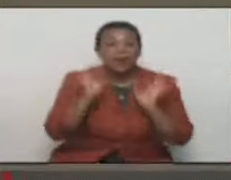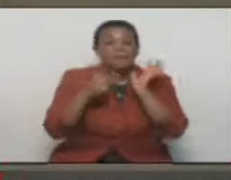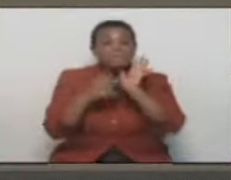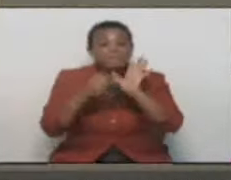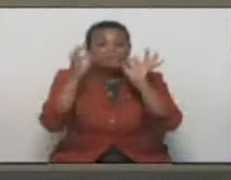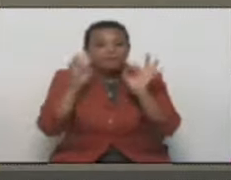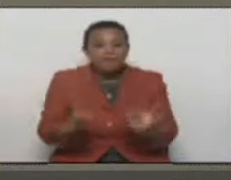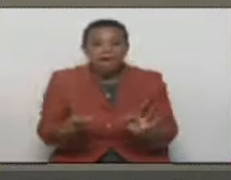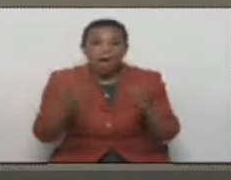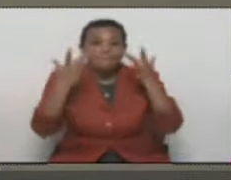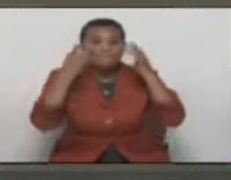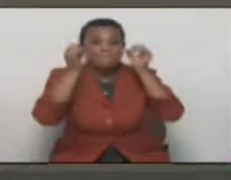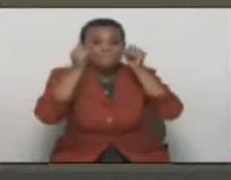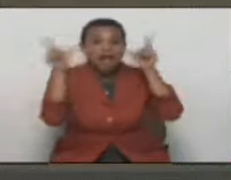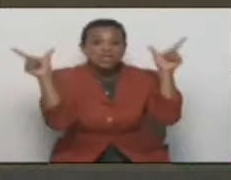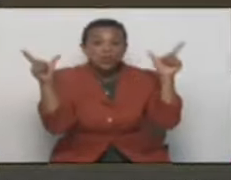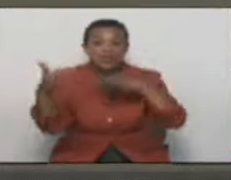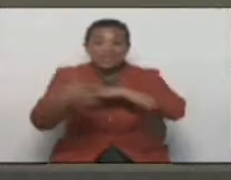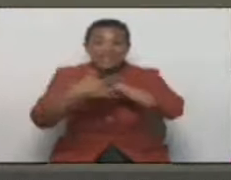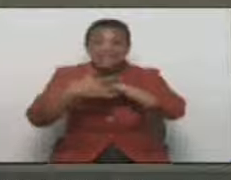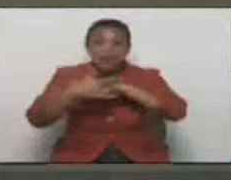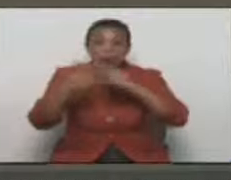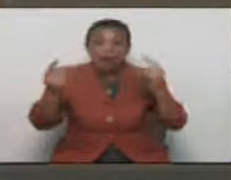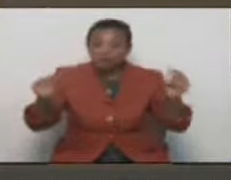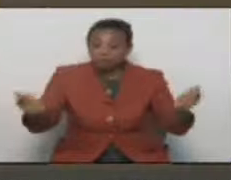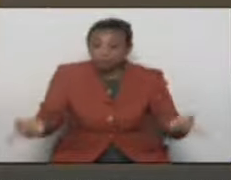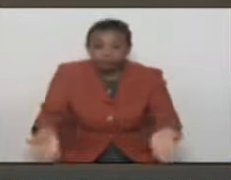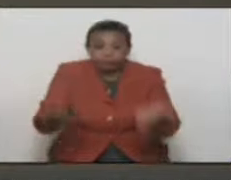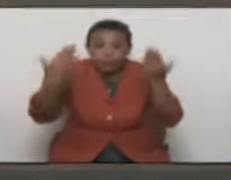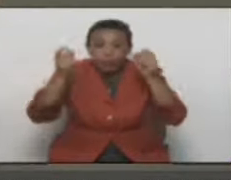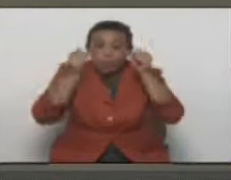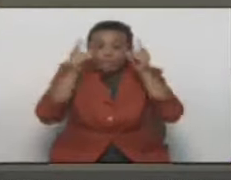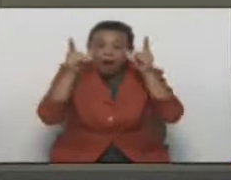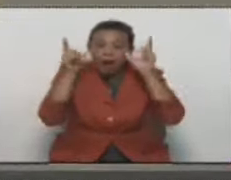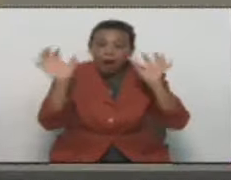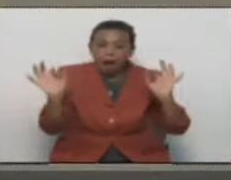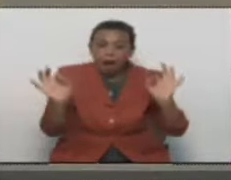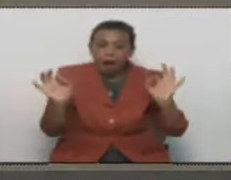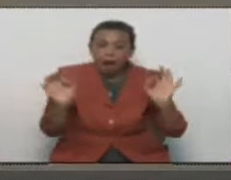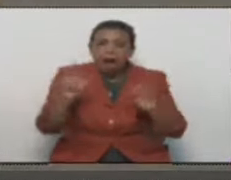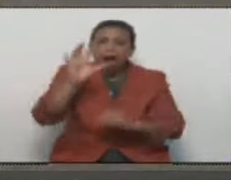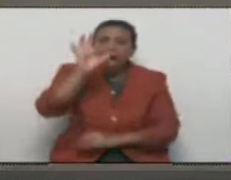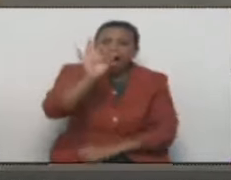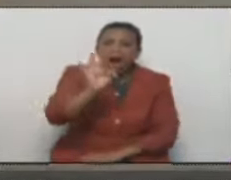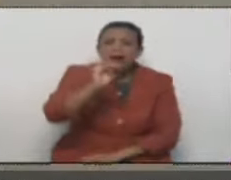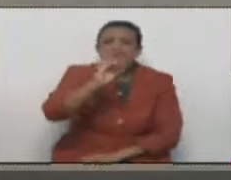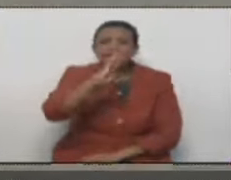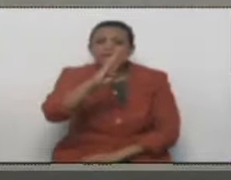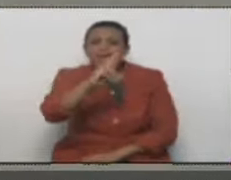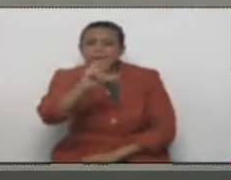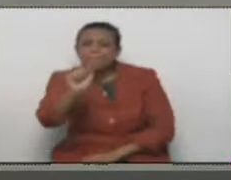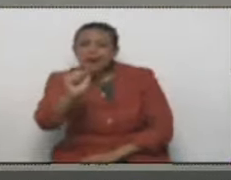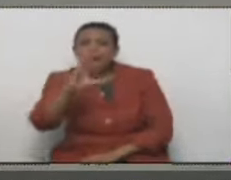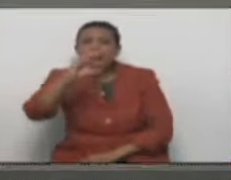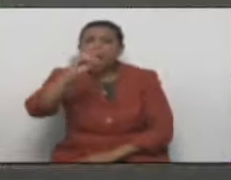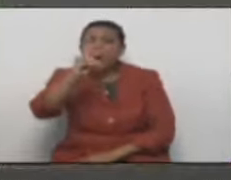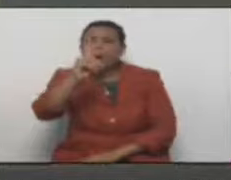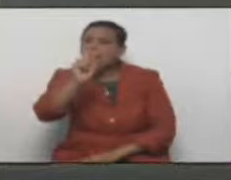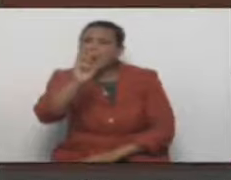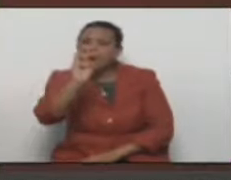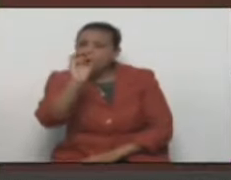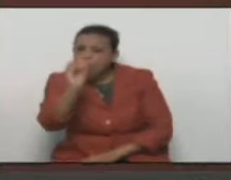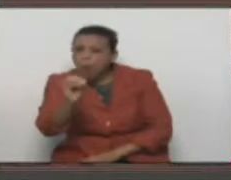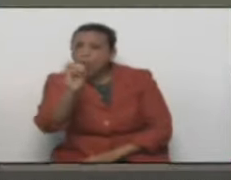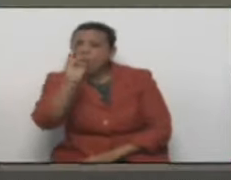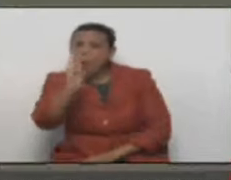No, porque es impresionante. Esa tecnología apareció de repente. Marque. Esa tecnología de la fibra óptica y